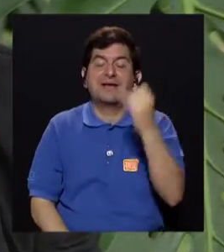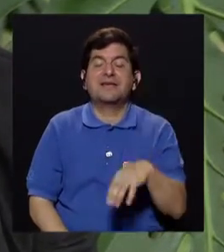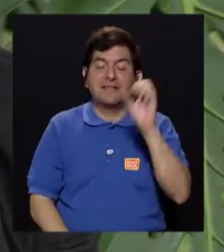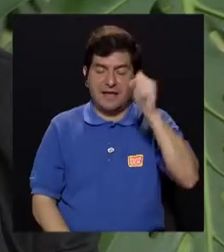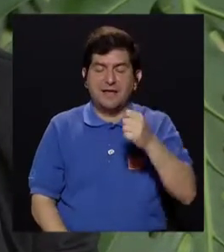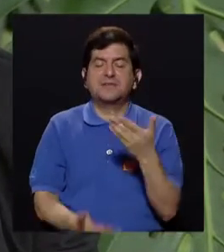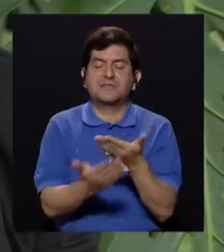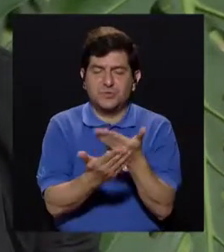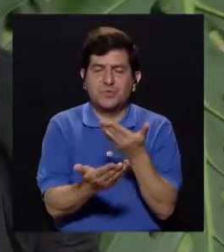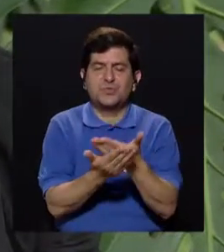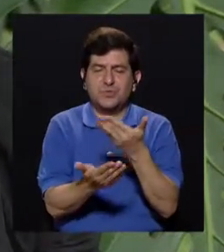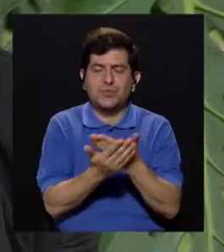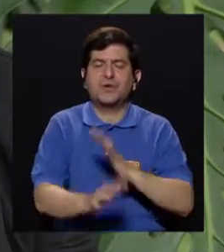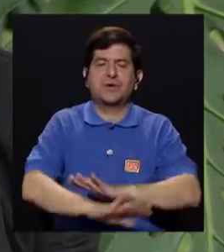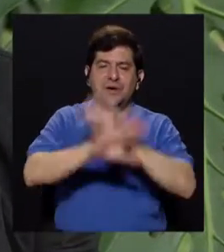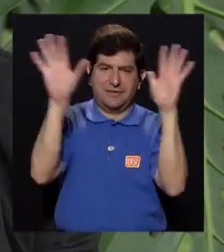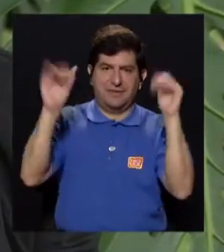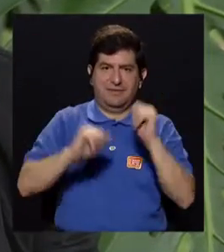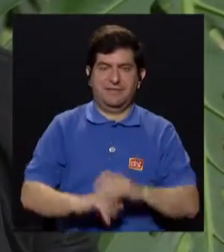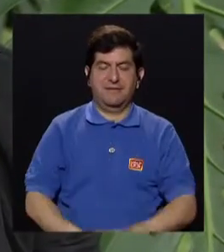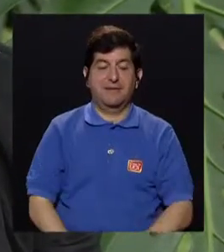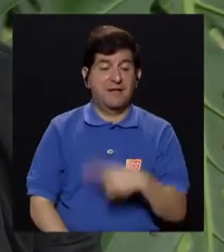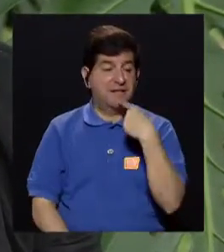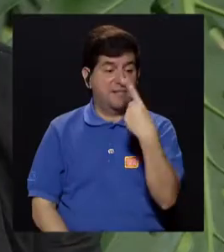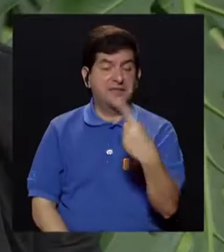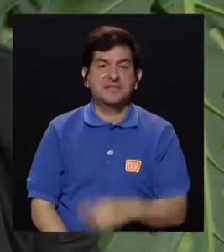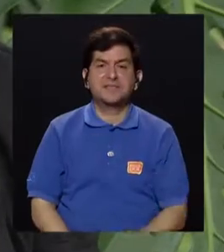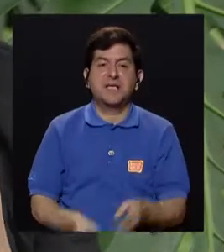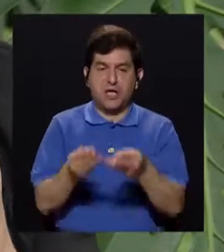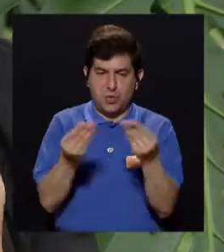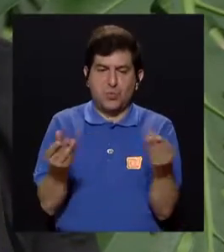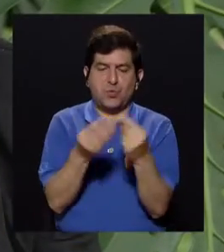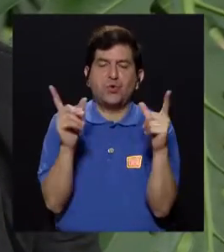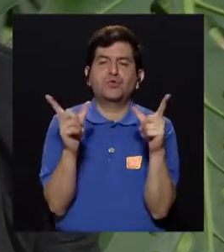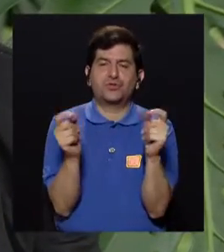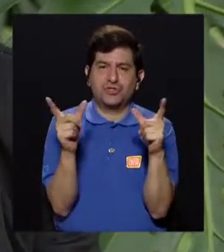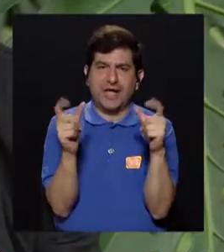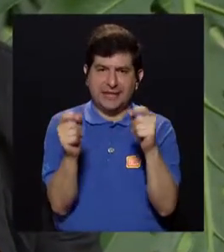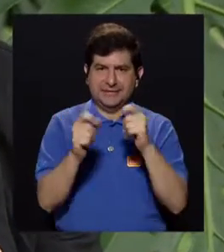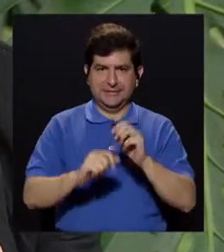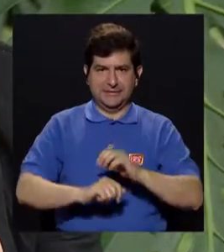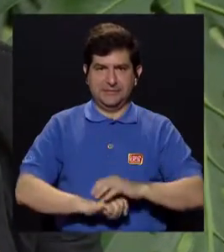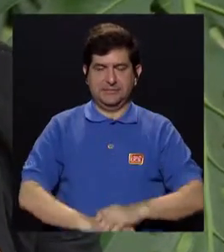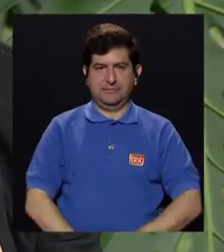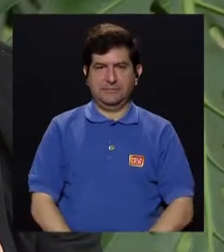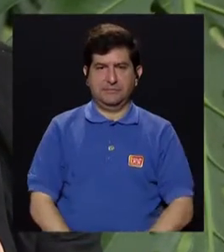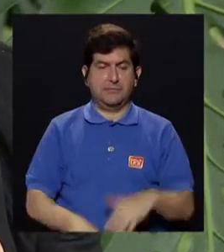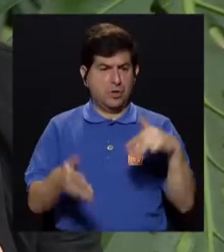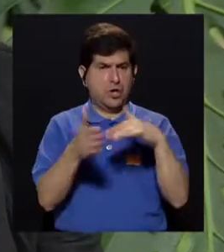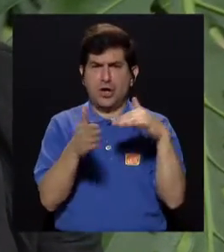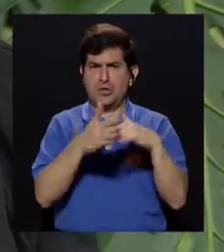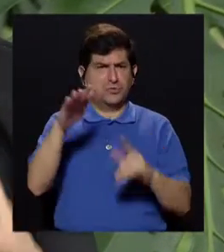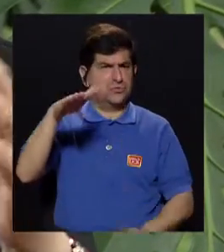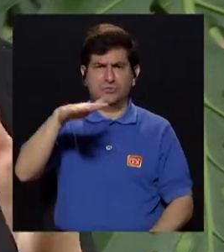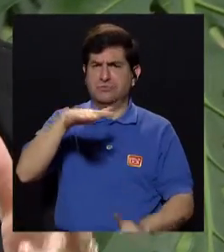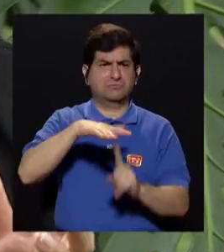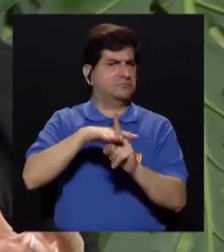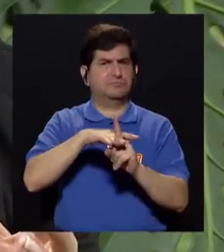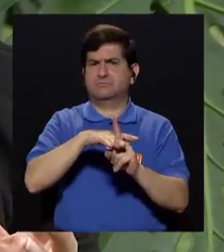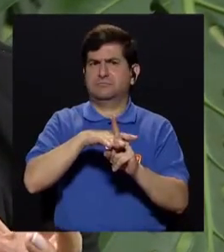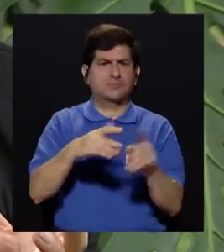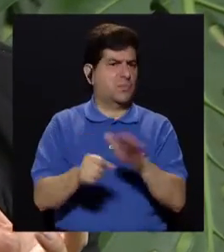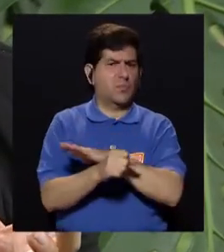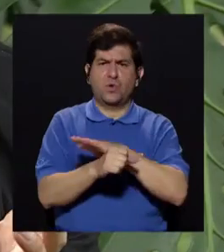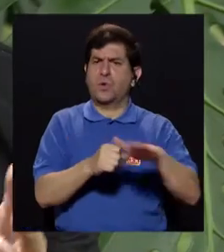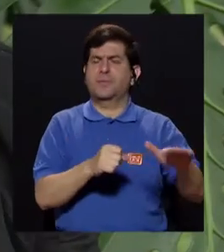evidencia, sí, fue contundente y se dice produce cáncer. Ahora, el estudio no ha salido